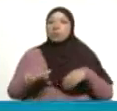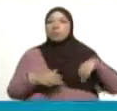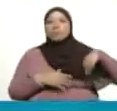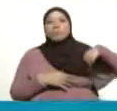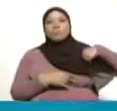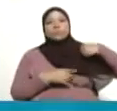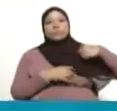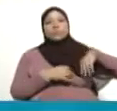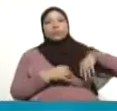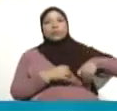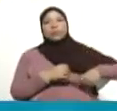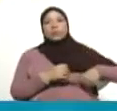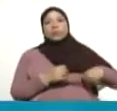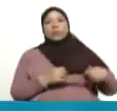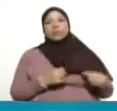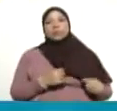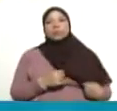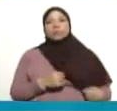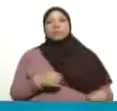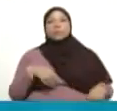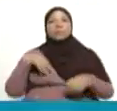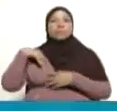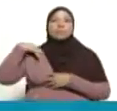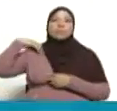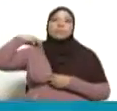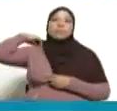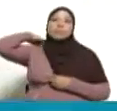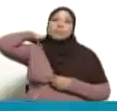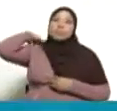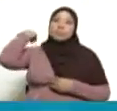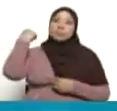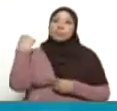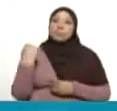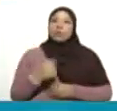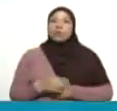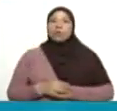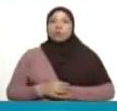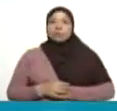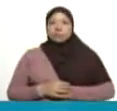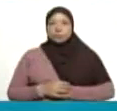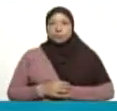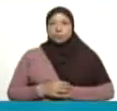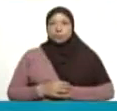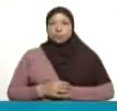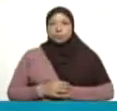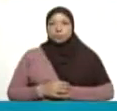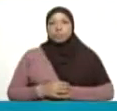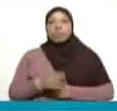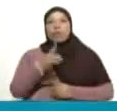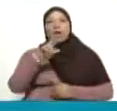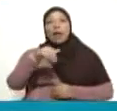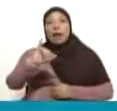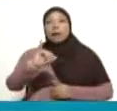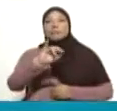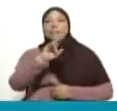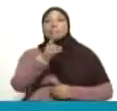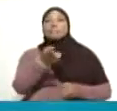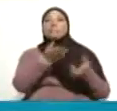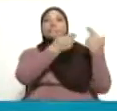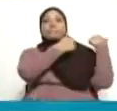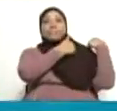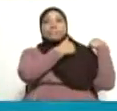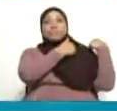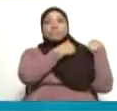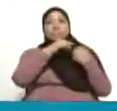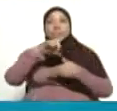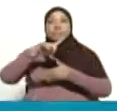Hernández Montoya, el Roberto, fue director del Centro